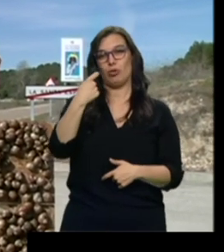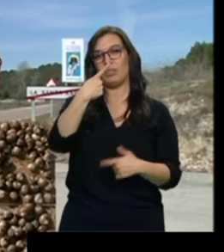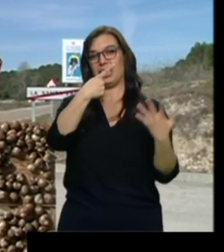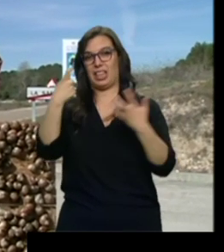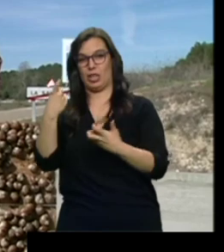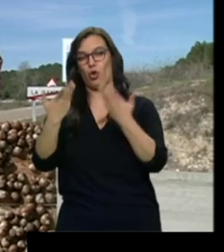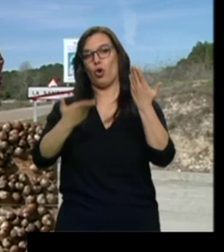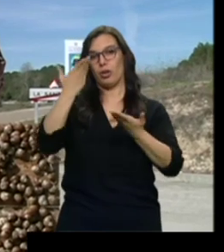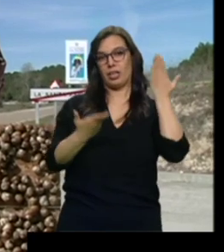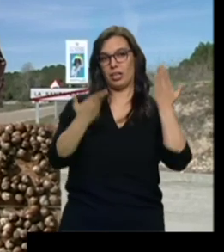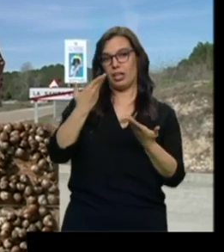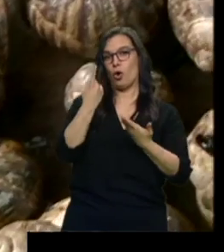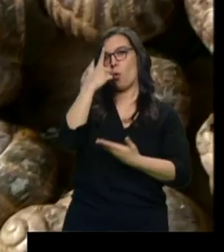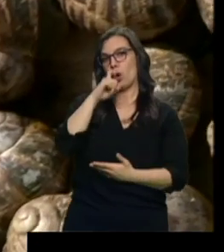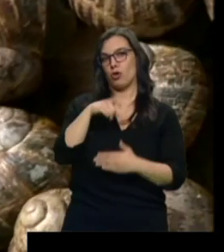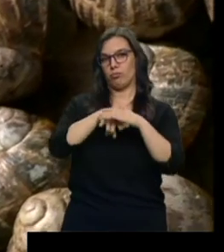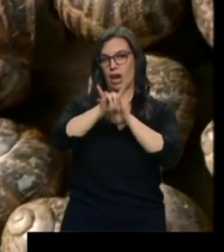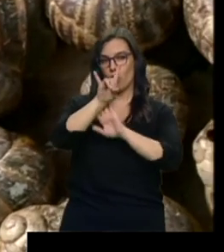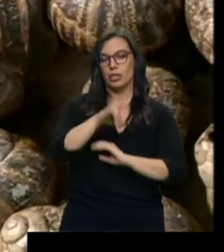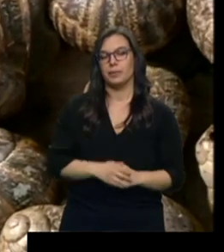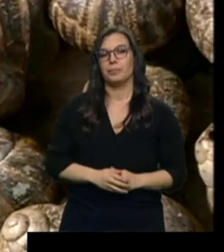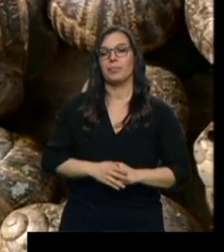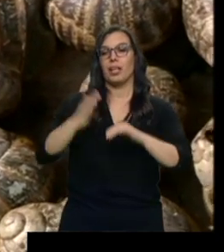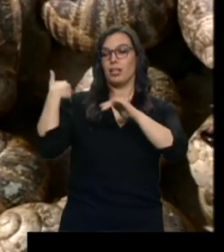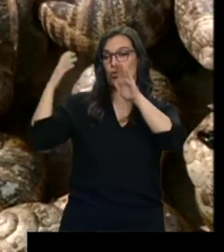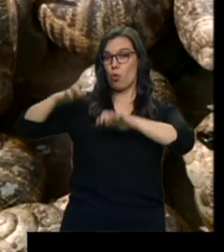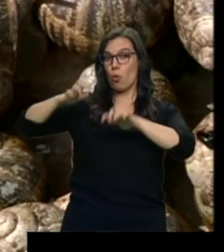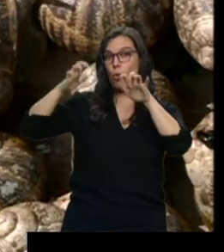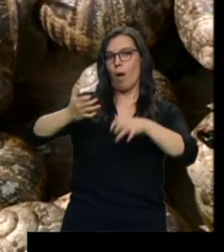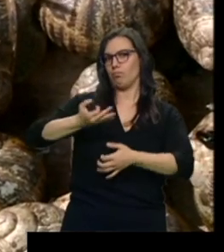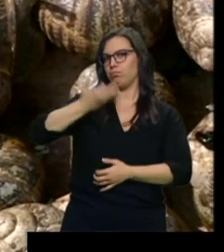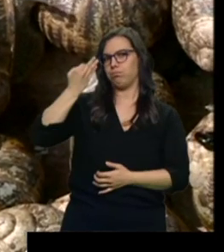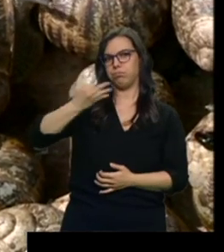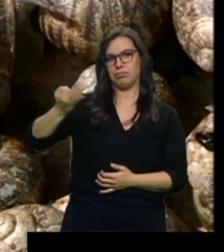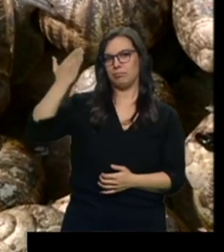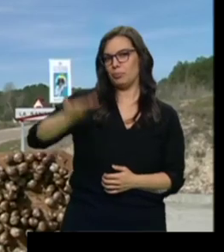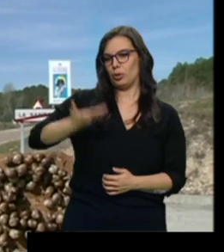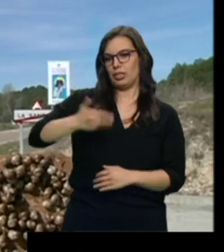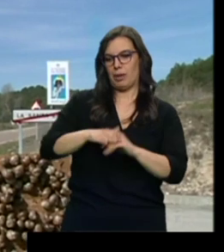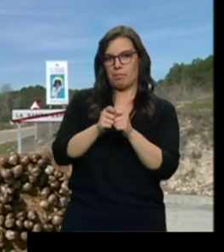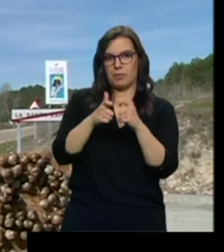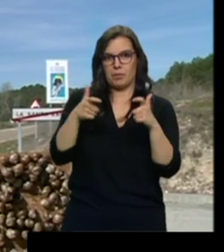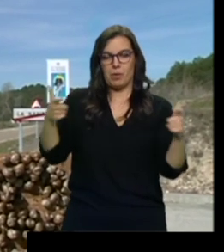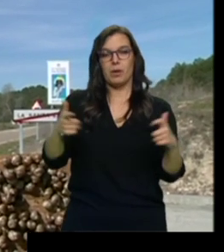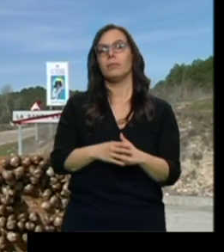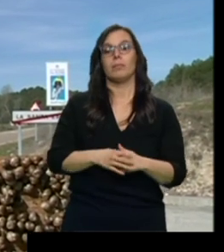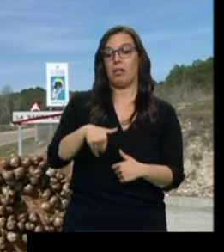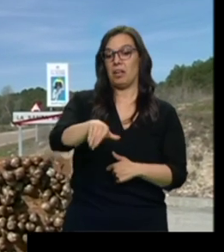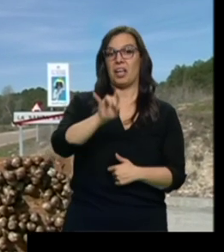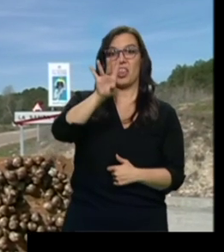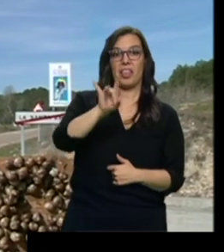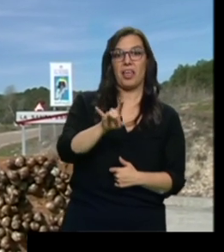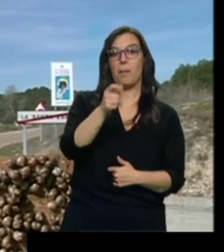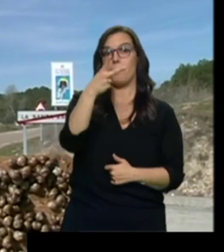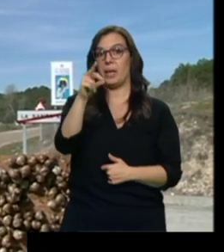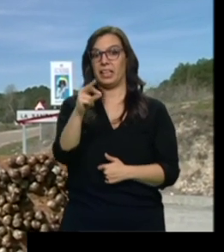caracoles al año. Las lluvias de las últimas semanas han sido claves para su proliferación. Y dentro de 15 o 20 días llueve,